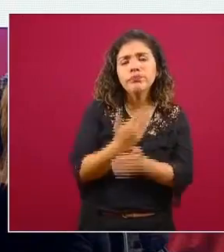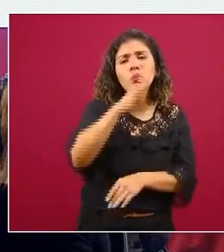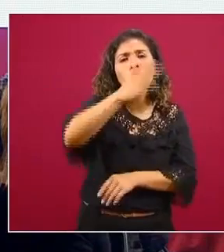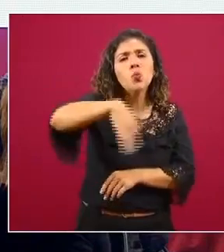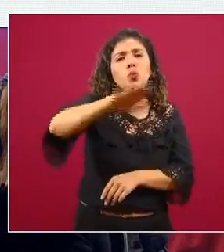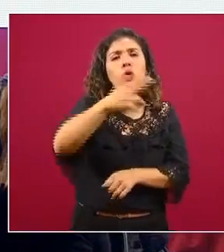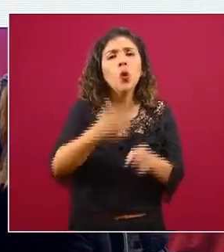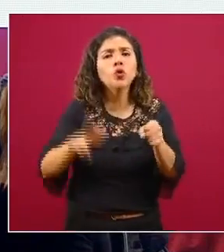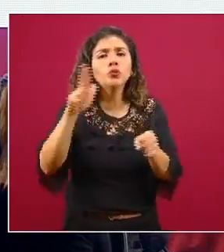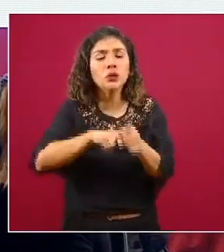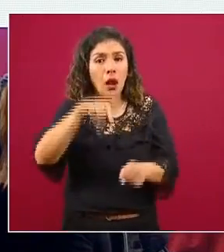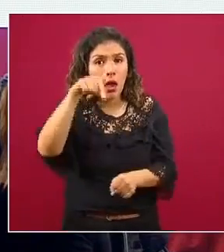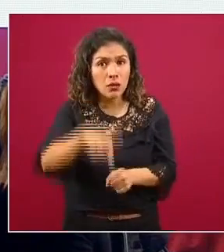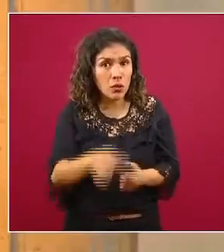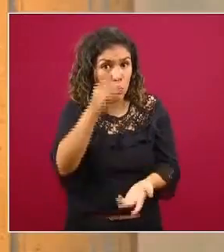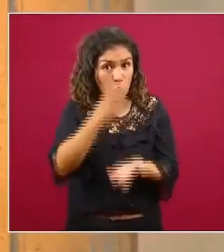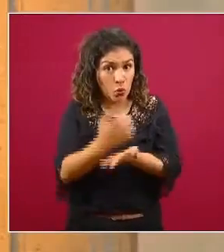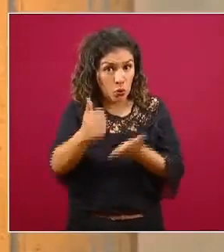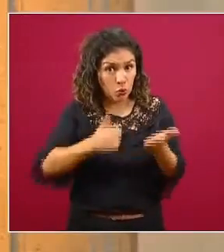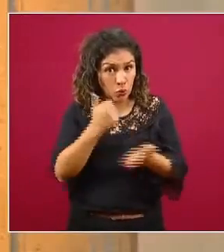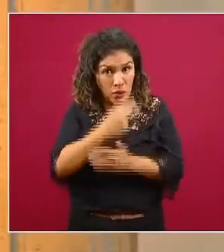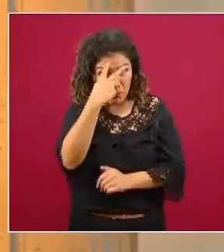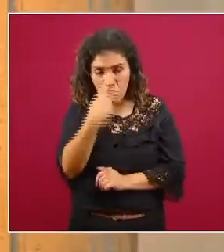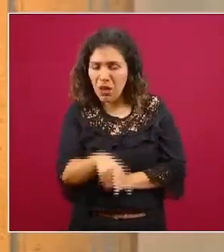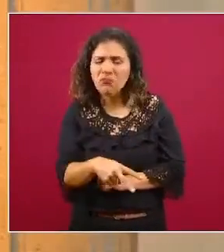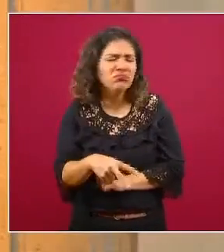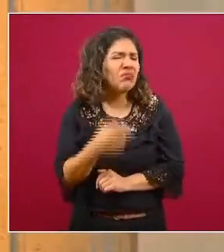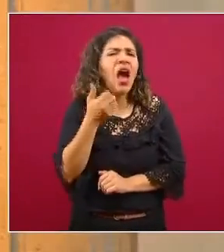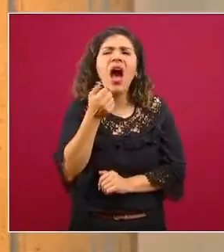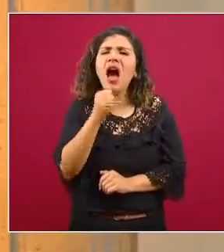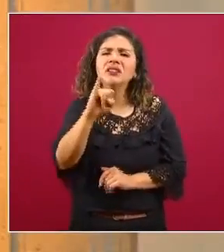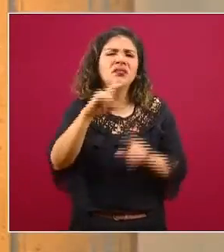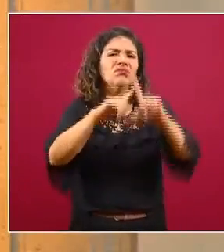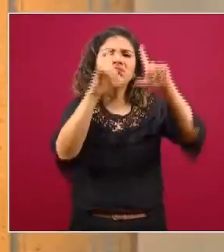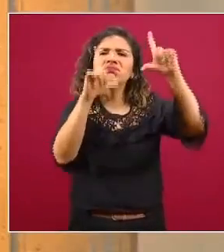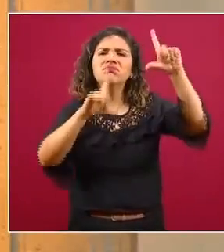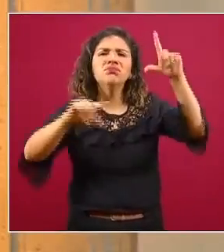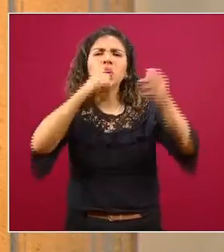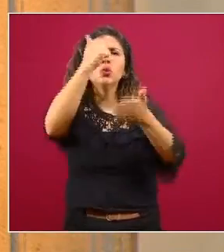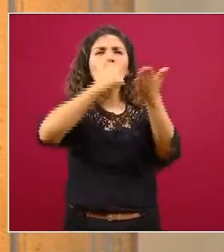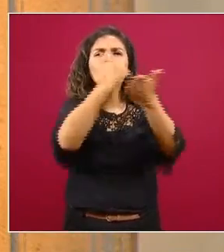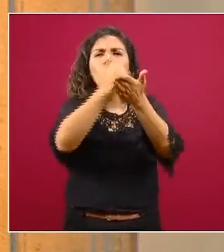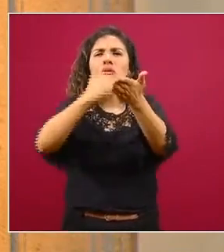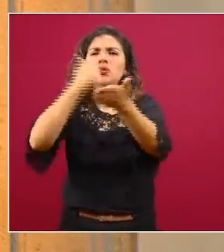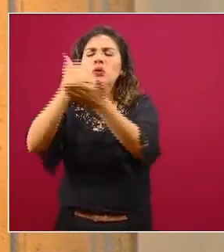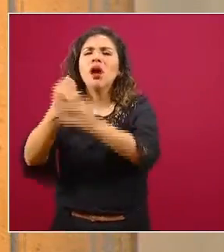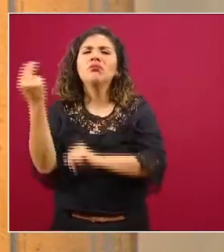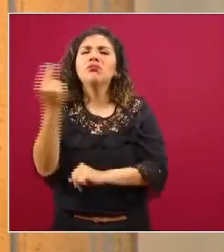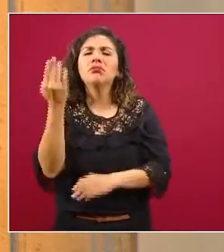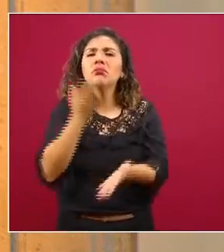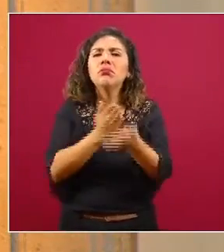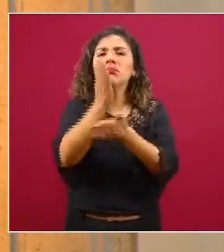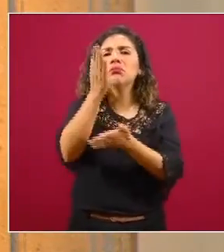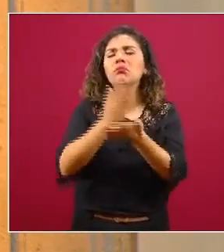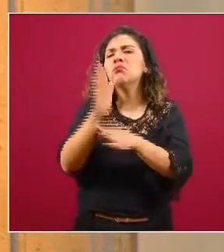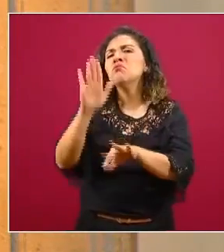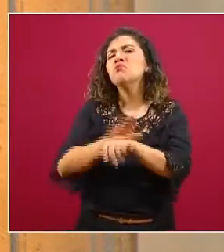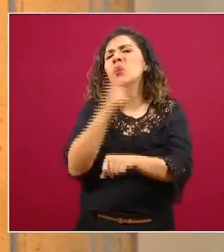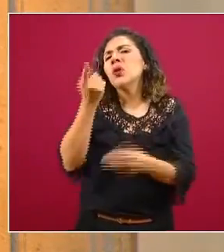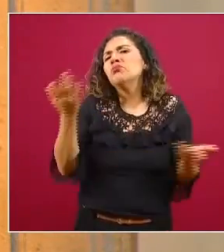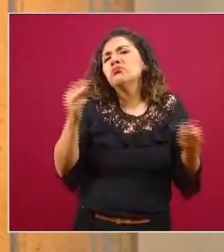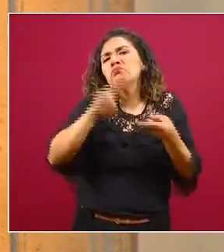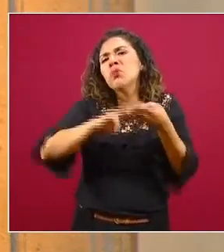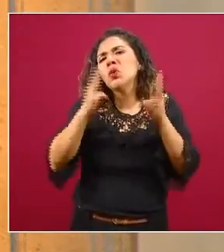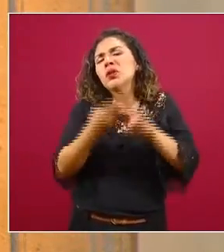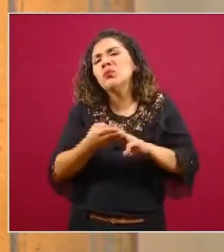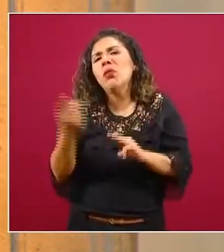que haya sucedido exclusivamente en Ciudad de México es algo que sucede en todos los grandes centros urbanos por diferentes situaciones